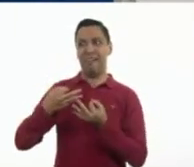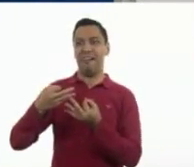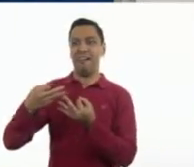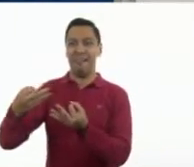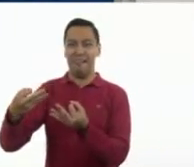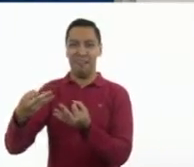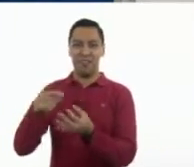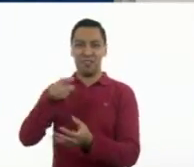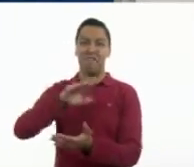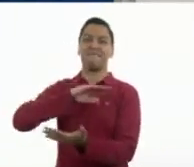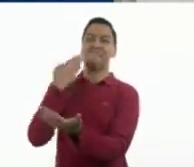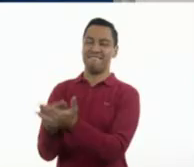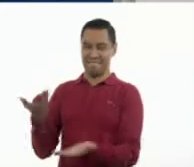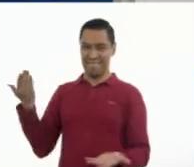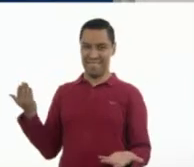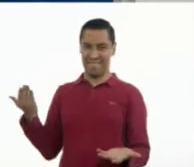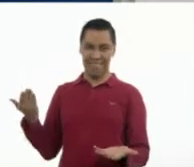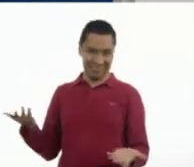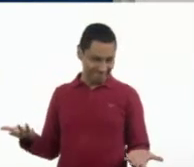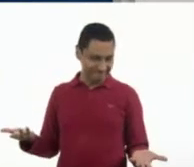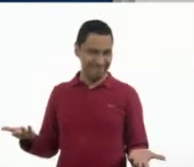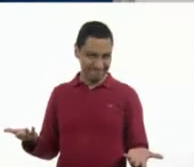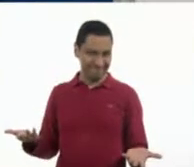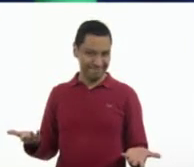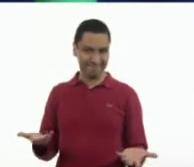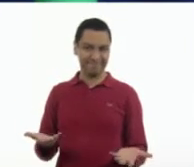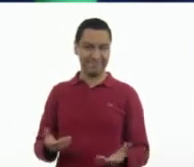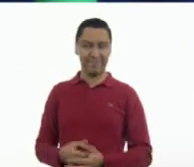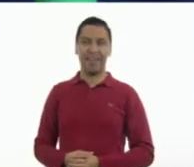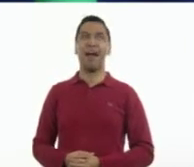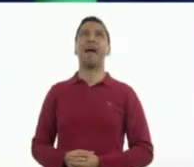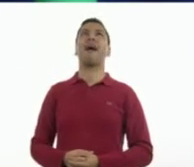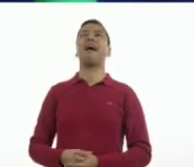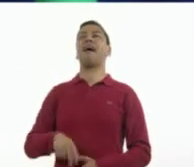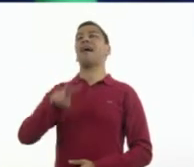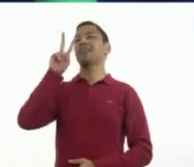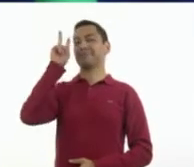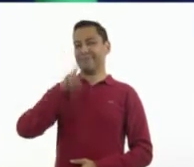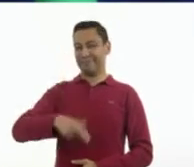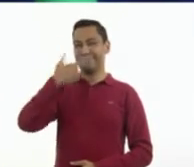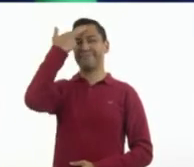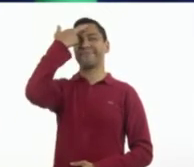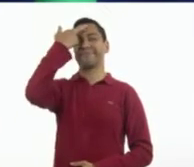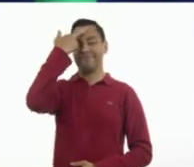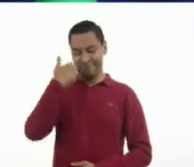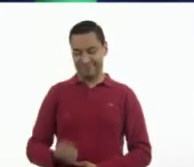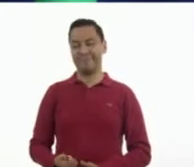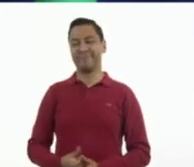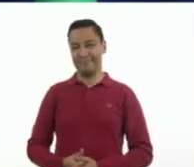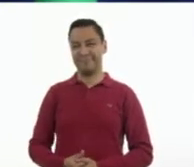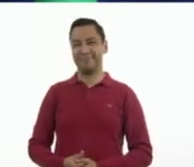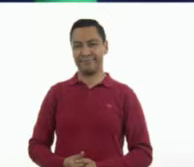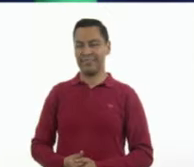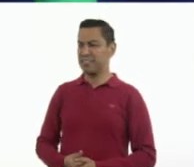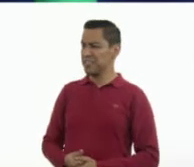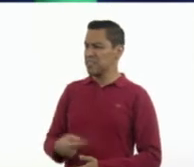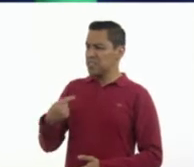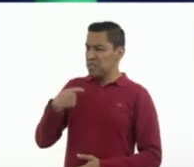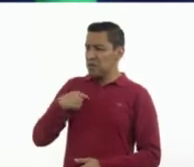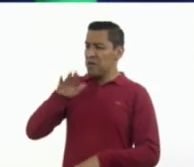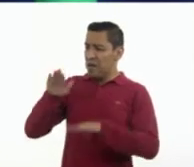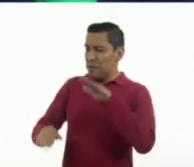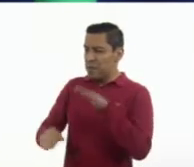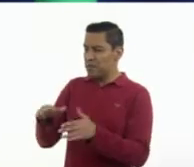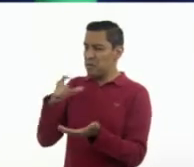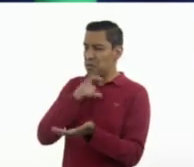sigas consumiendo siempre sus productos. Con razón. Por ejemplo, yo solo compro